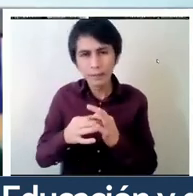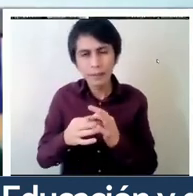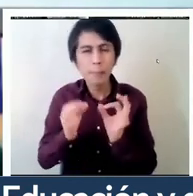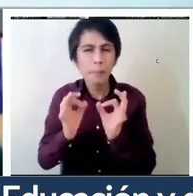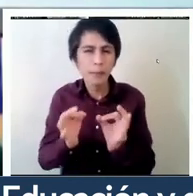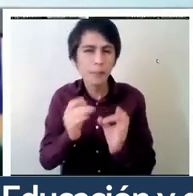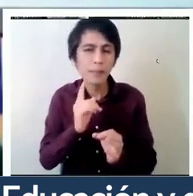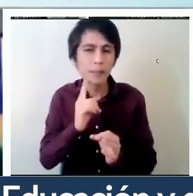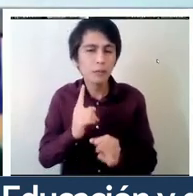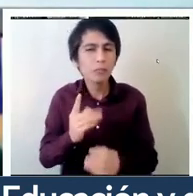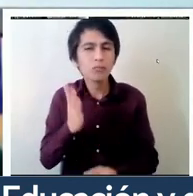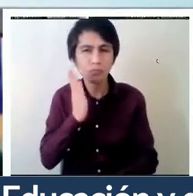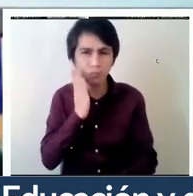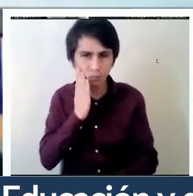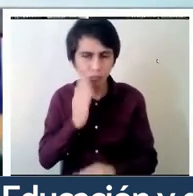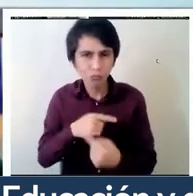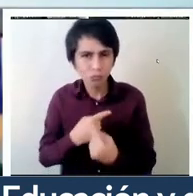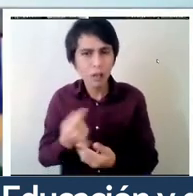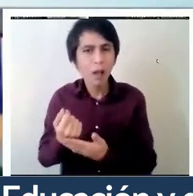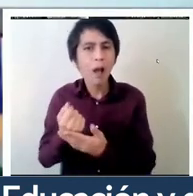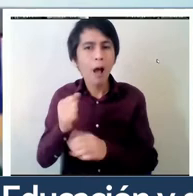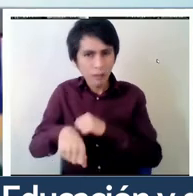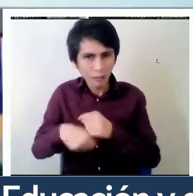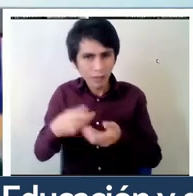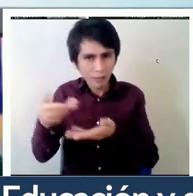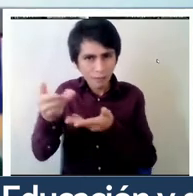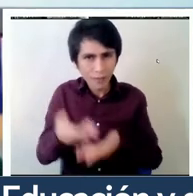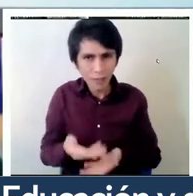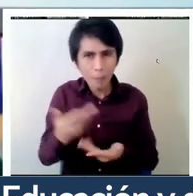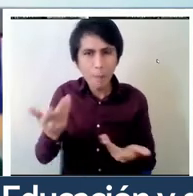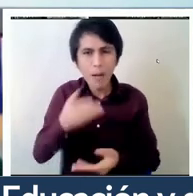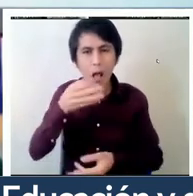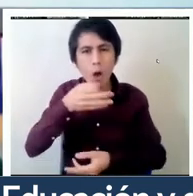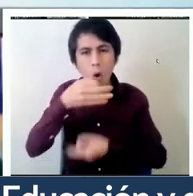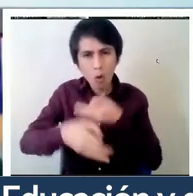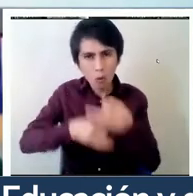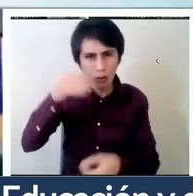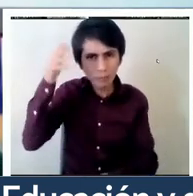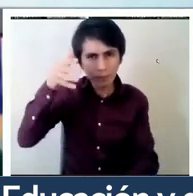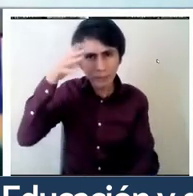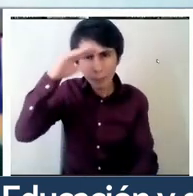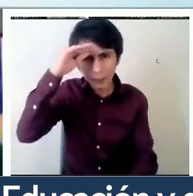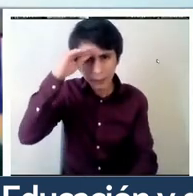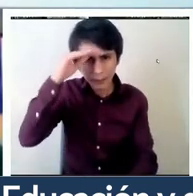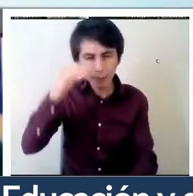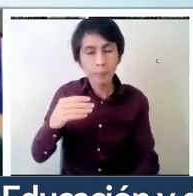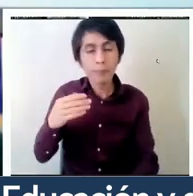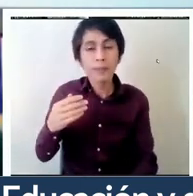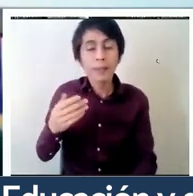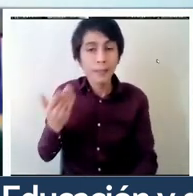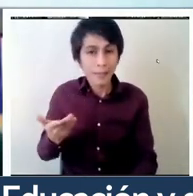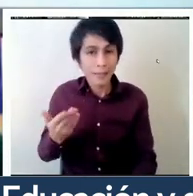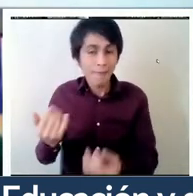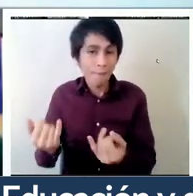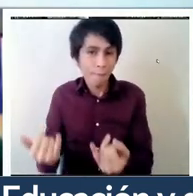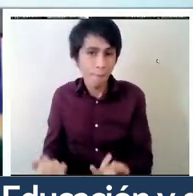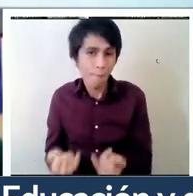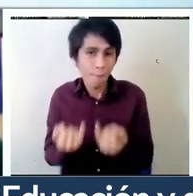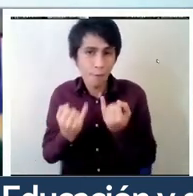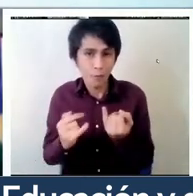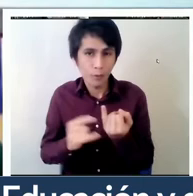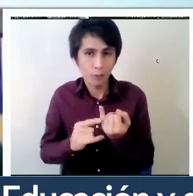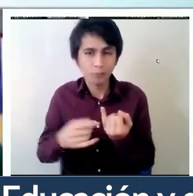nuestra invitación a compartir sus experiencias. Como ya mencionó Carmen, contar con información adecuada y